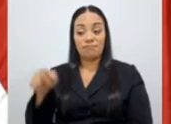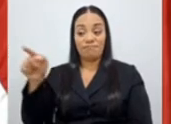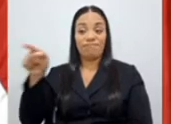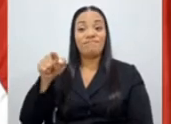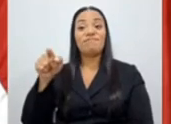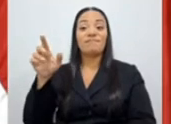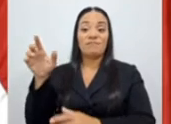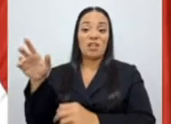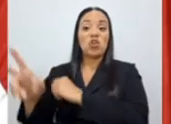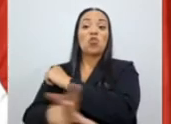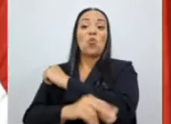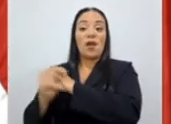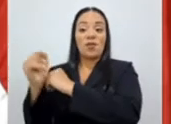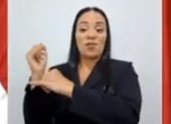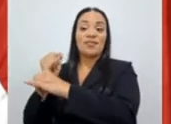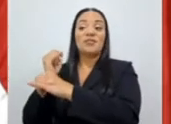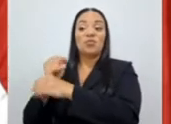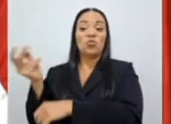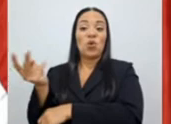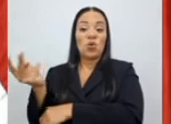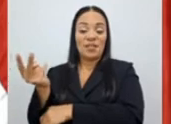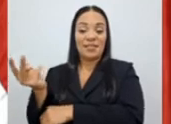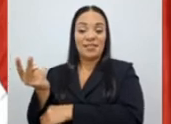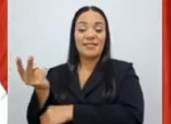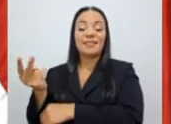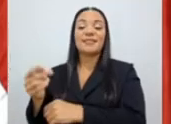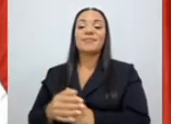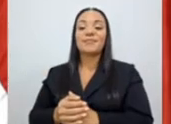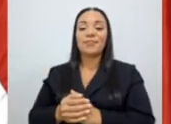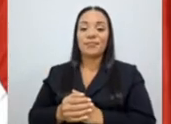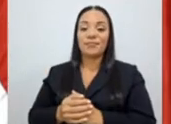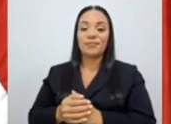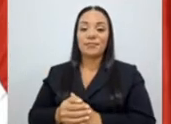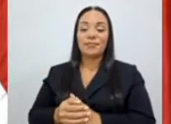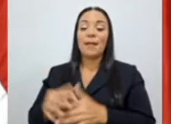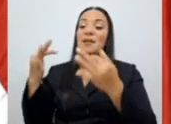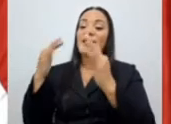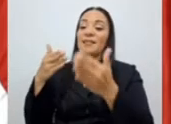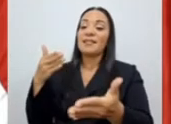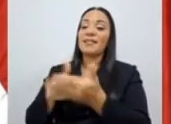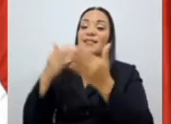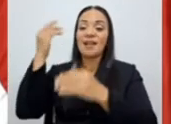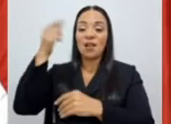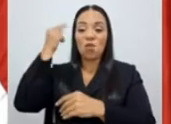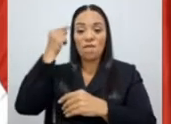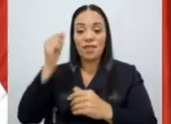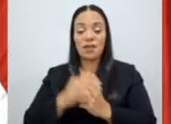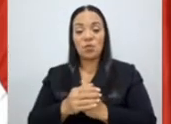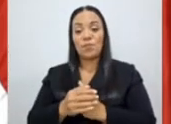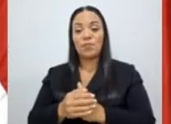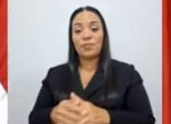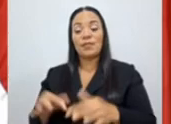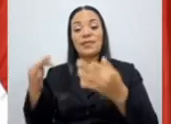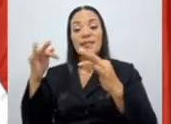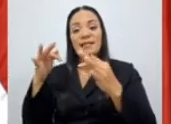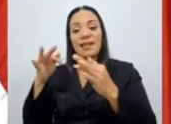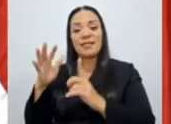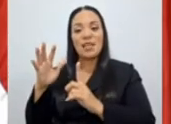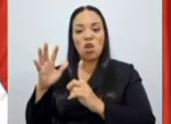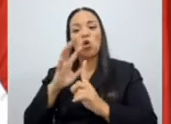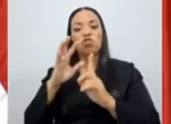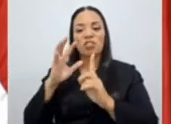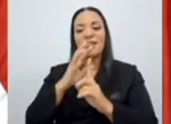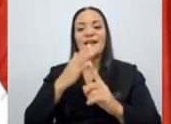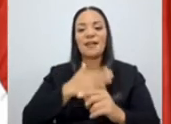para tratar de dañar al gobierno, tratar de hostigarme